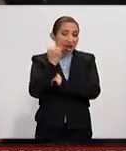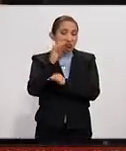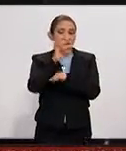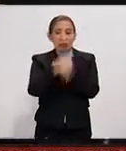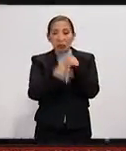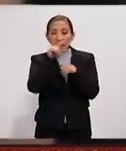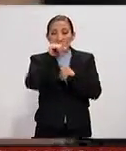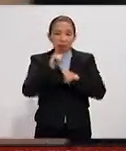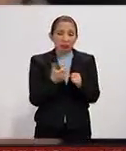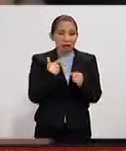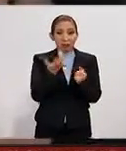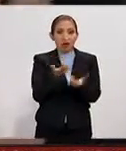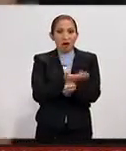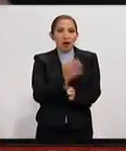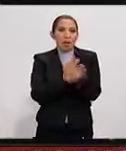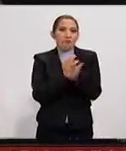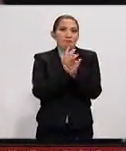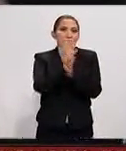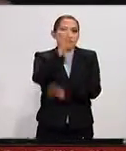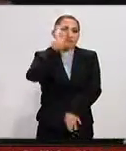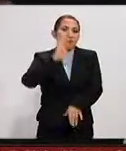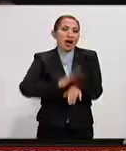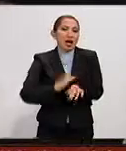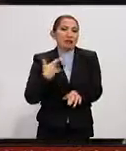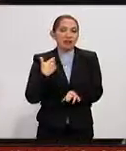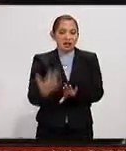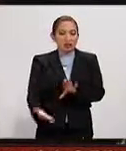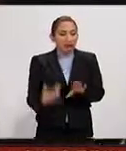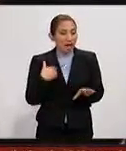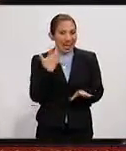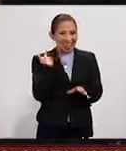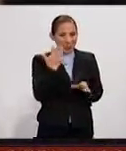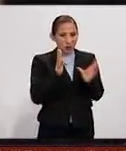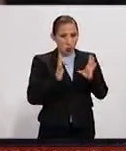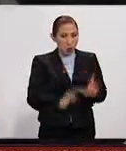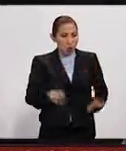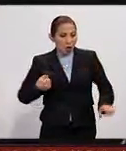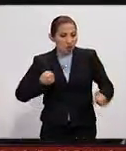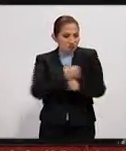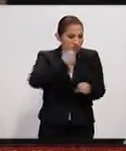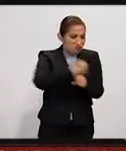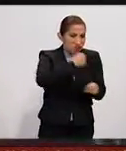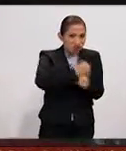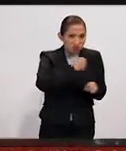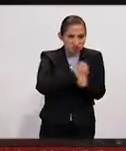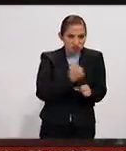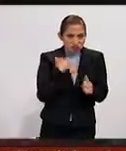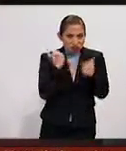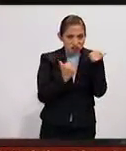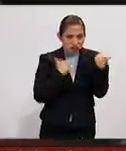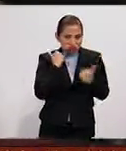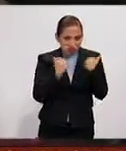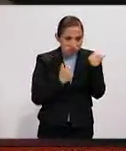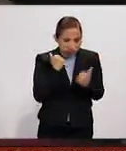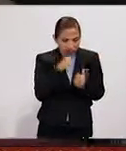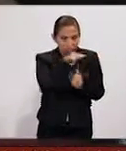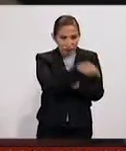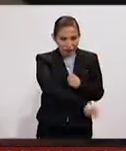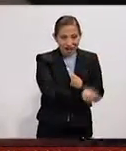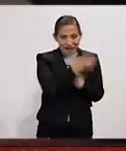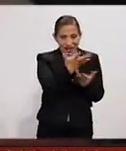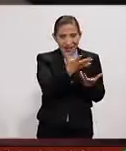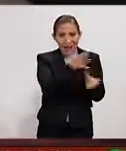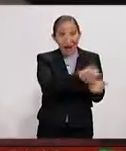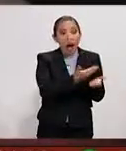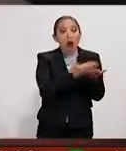transformado, digamos, de un acoso físico o que antes, en vez de ocurrir solo en el